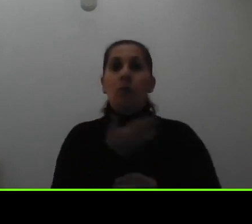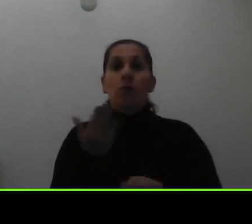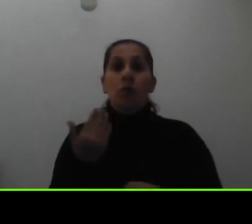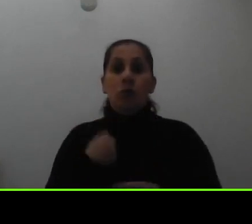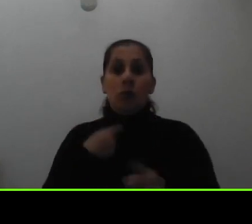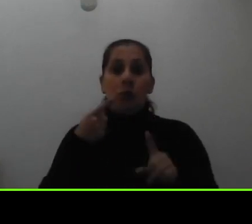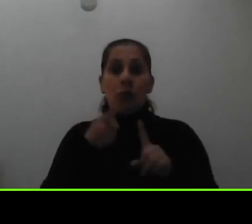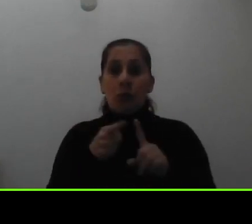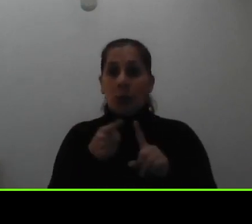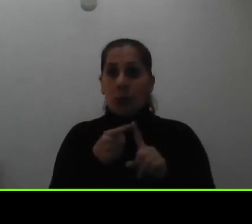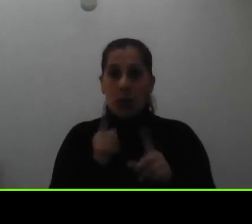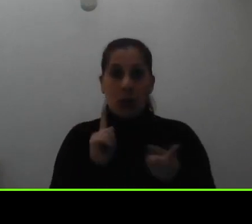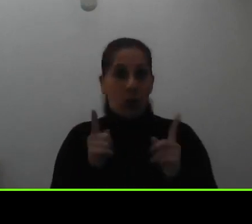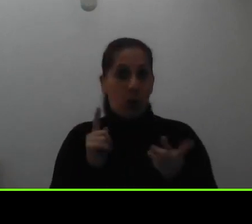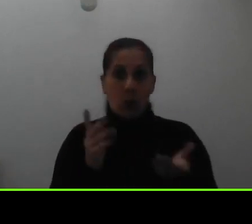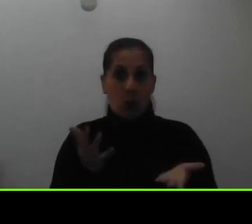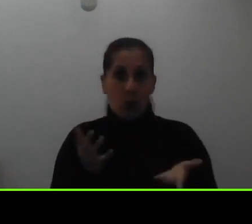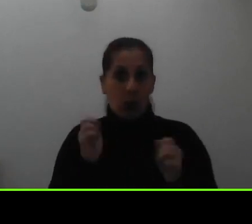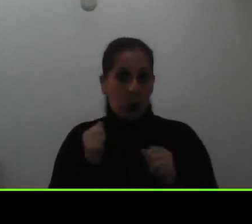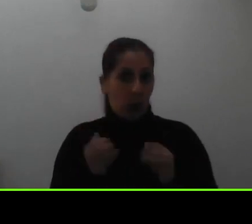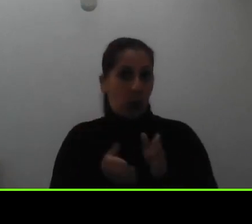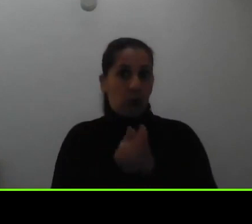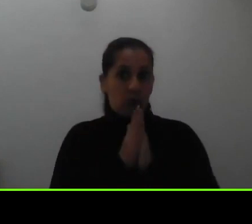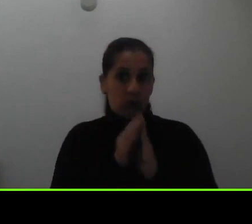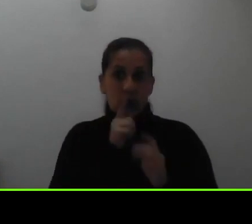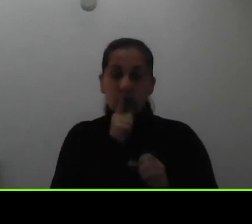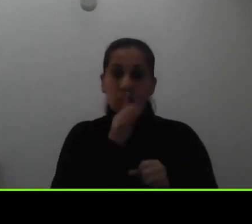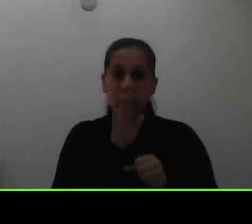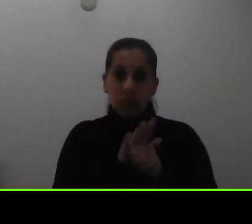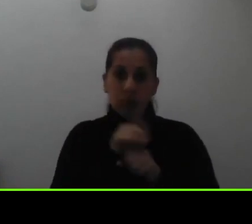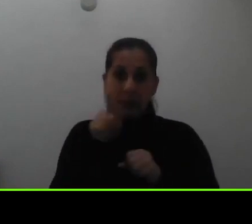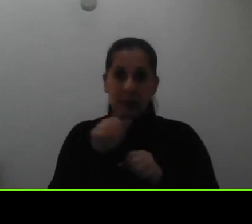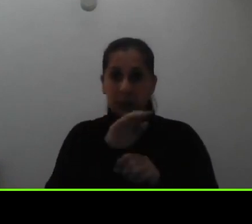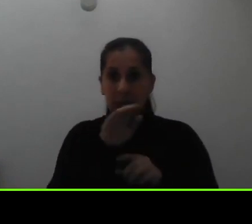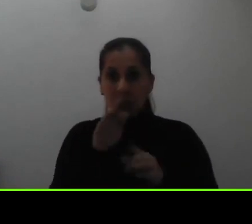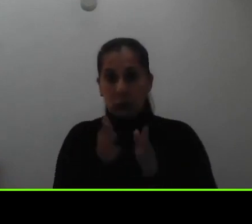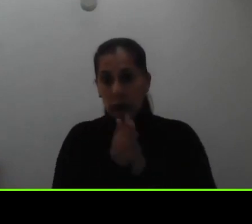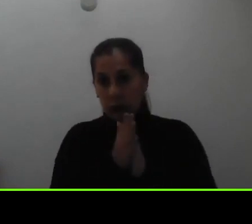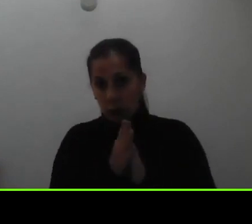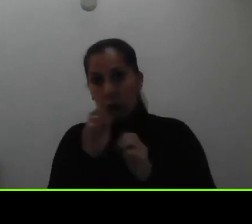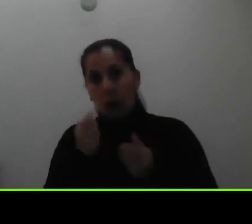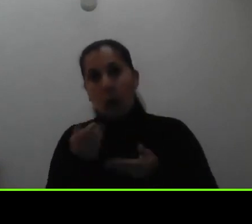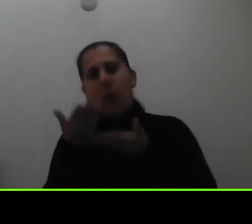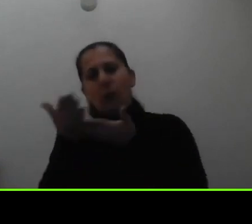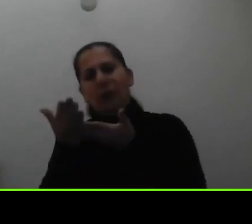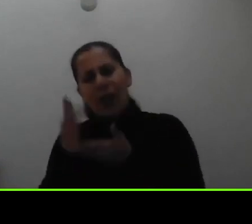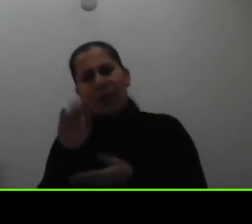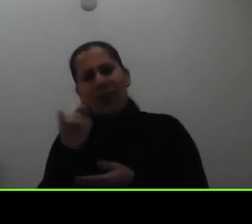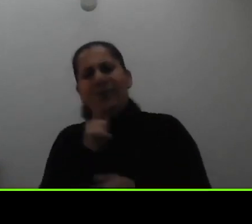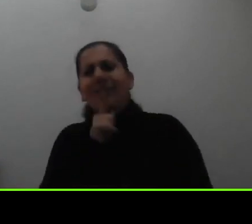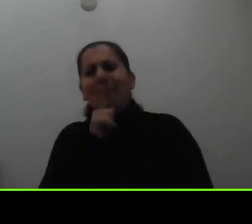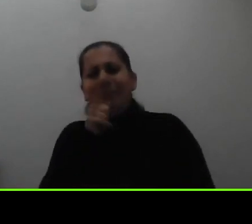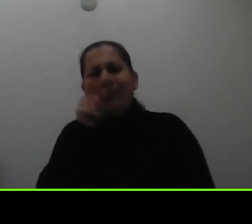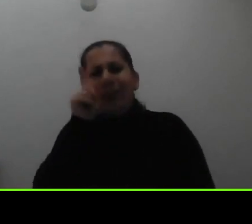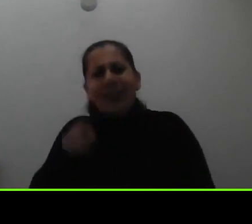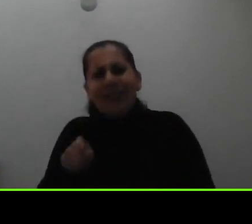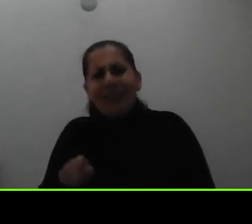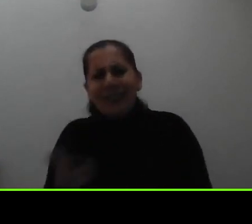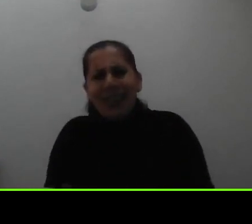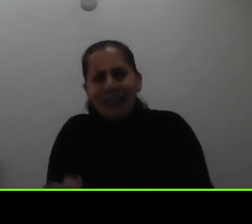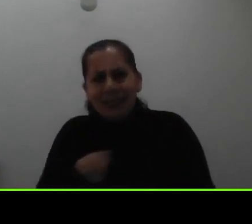puedan concretar esta solicitud y verá y podamos asignar las becas a las personas que realmente lo necesitan para